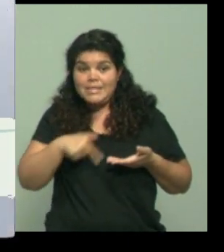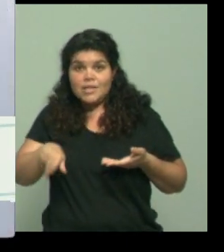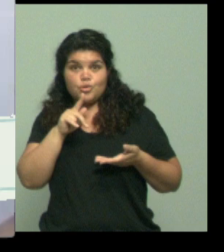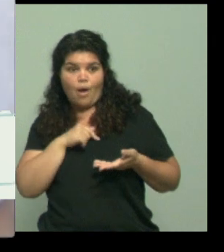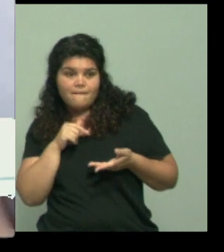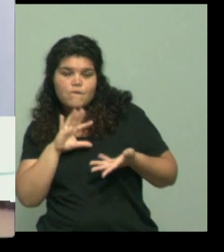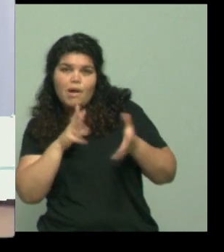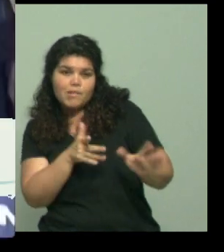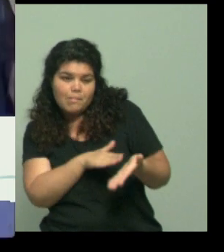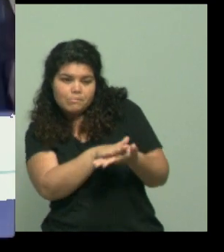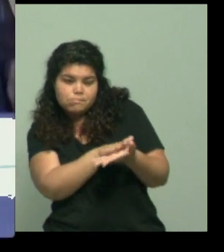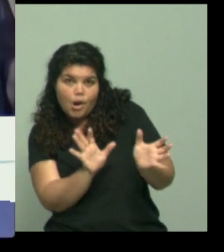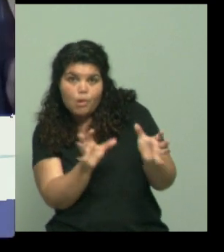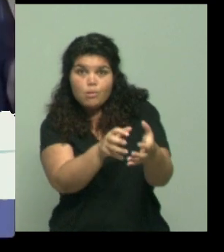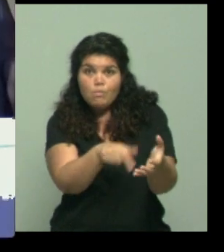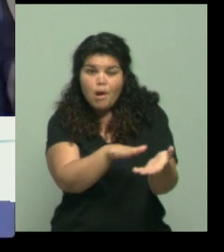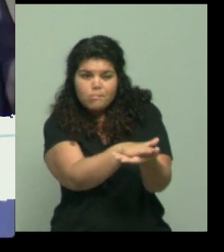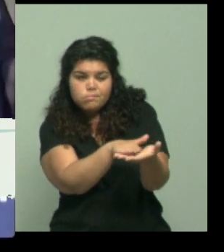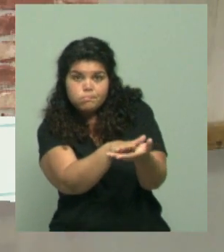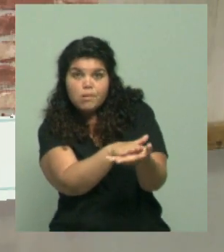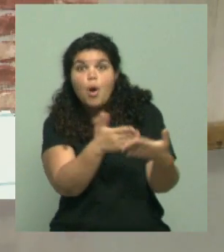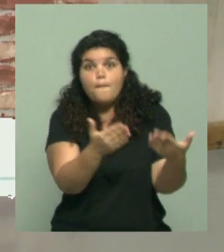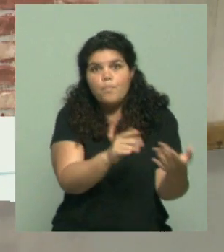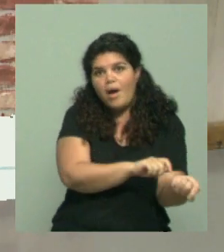para llegar a ganar las elecciones nacionales. ¿Final abierto?